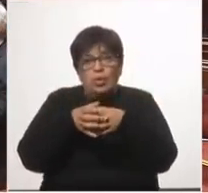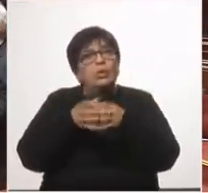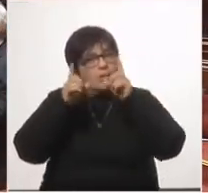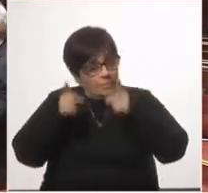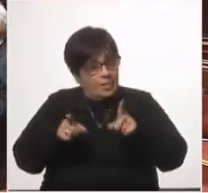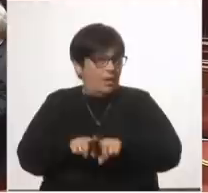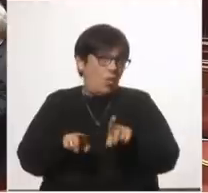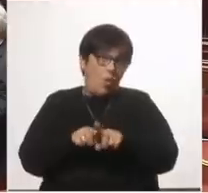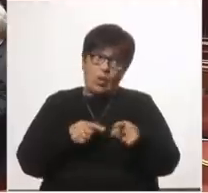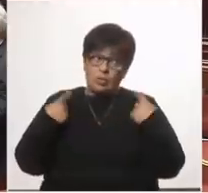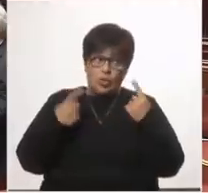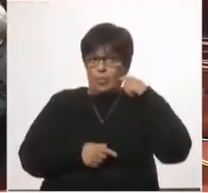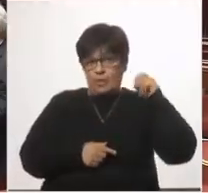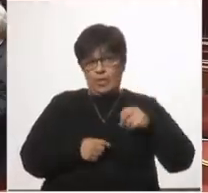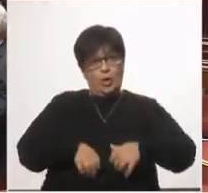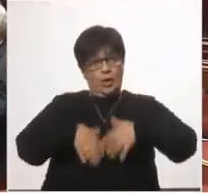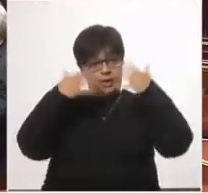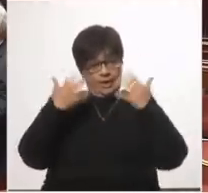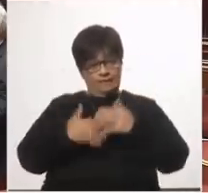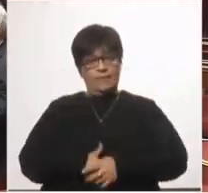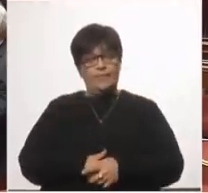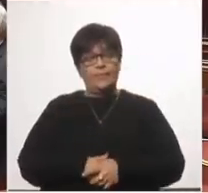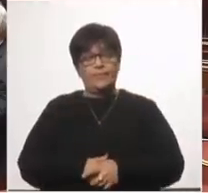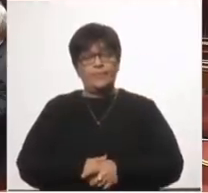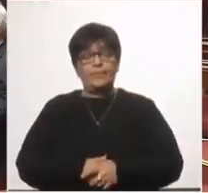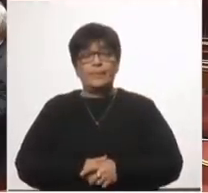también para aquellos que lo reciban